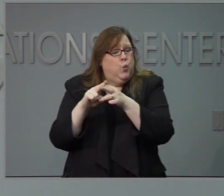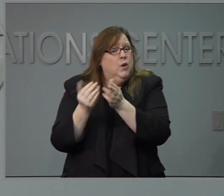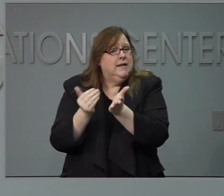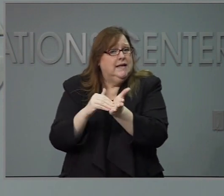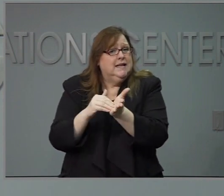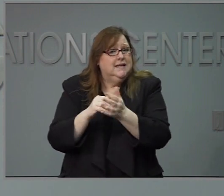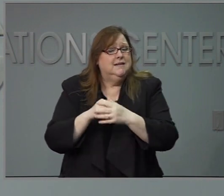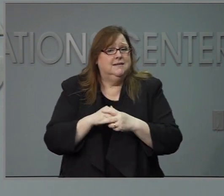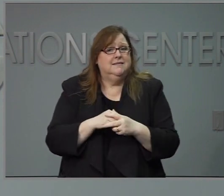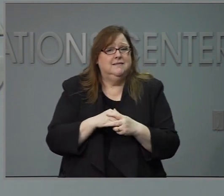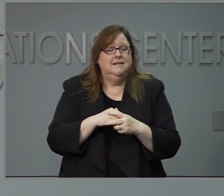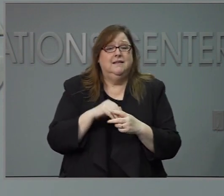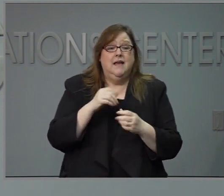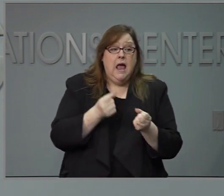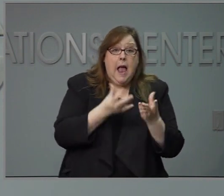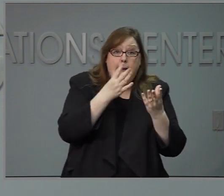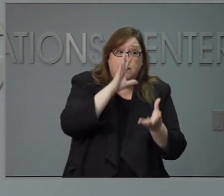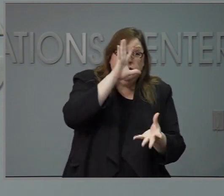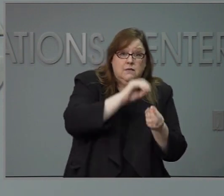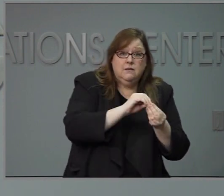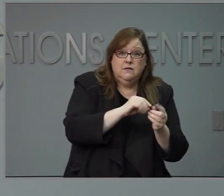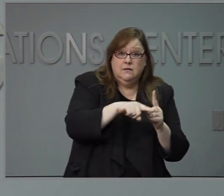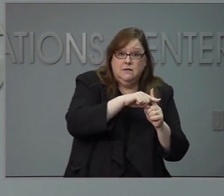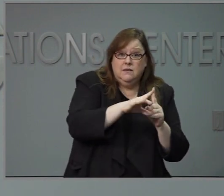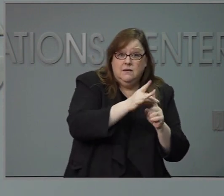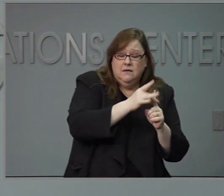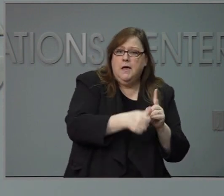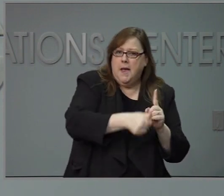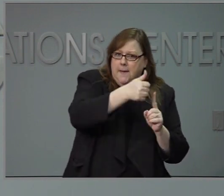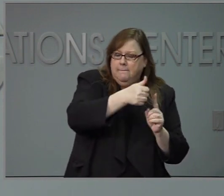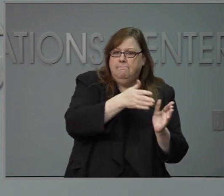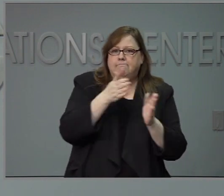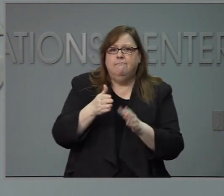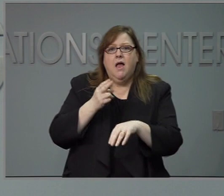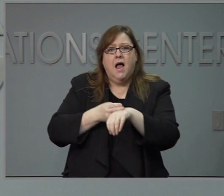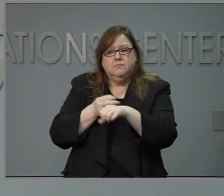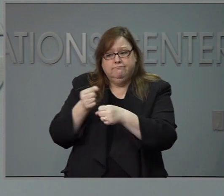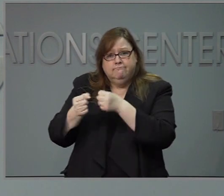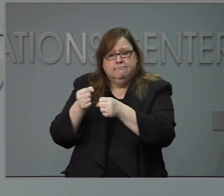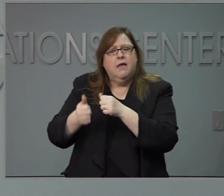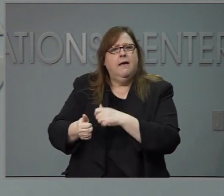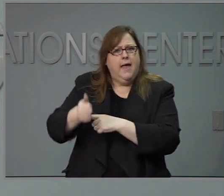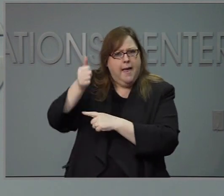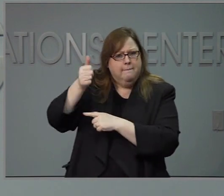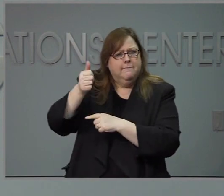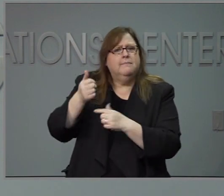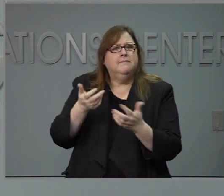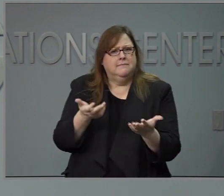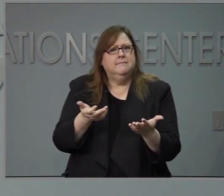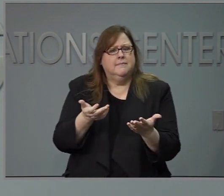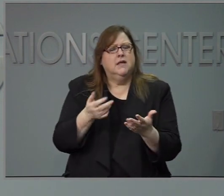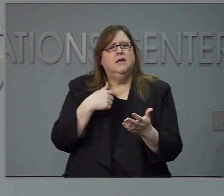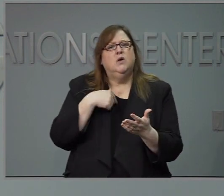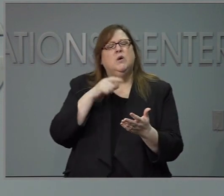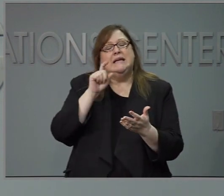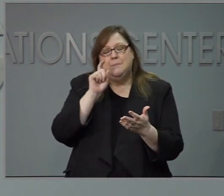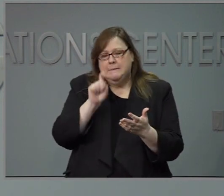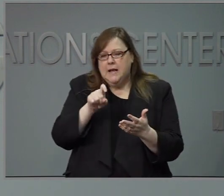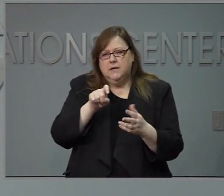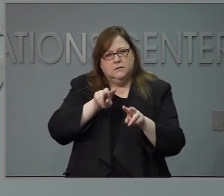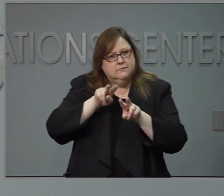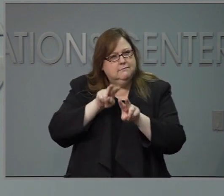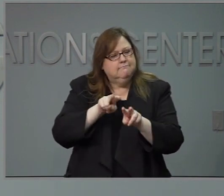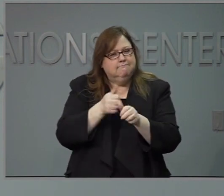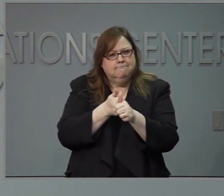el porcentaje de pruebas positivas y hospitalizaciones. Podemos cambiar estas tendencias, justo como lo hemos hecho durante toda esta pandemia.